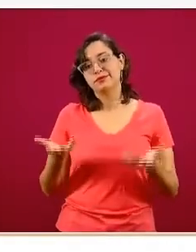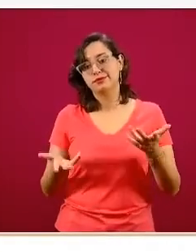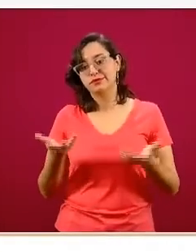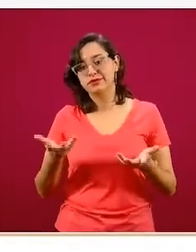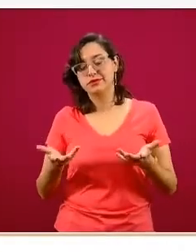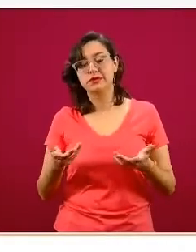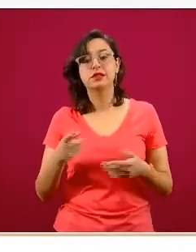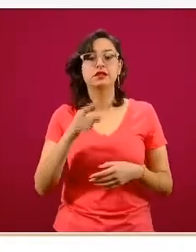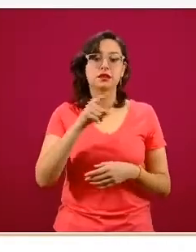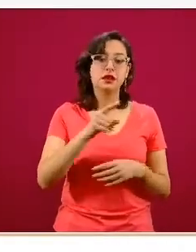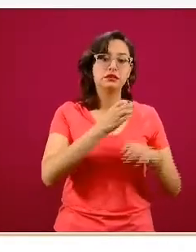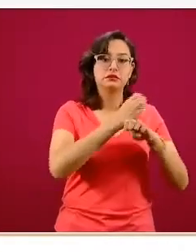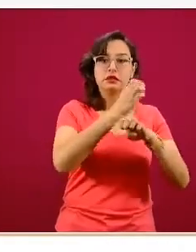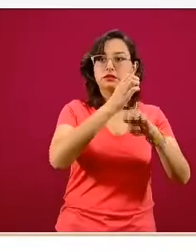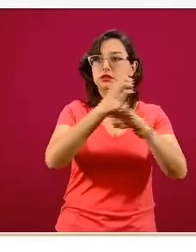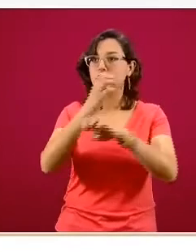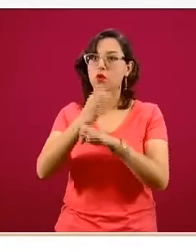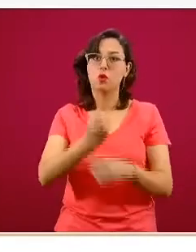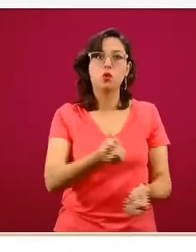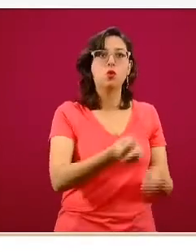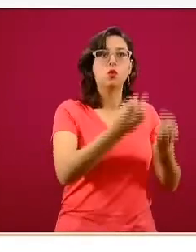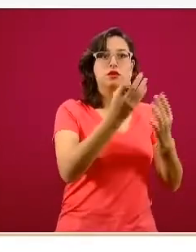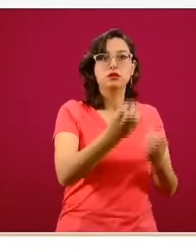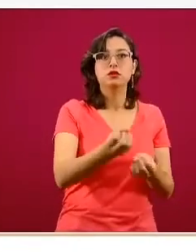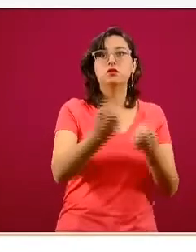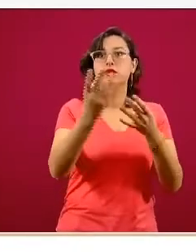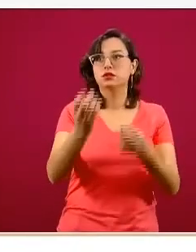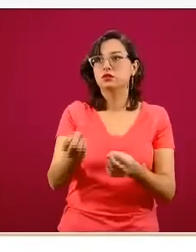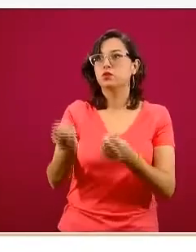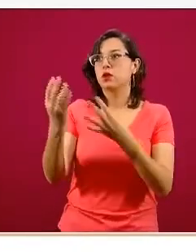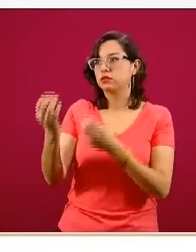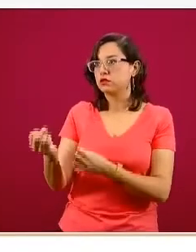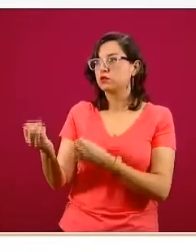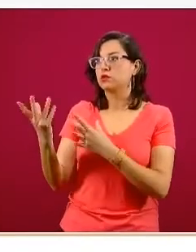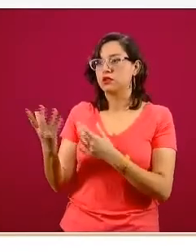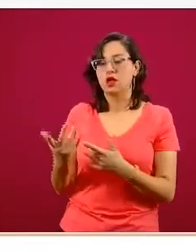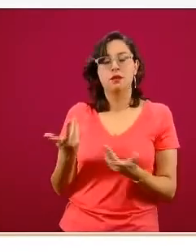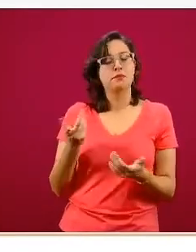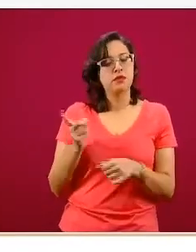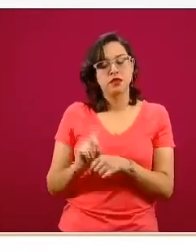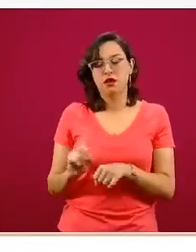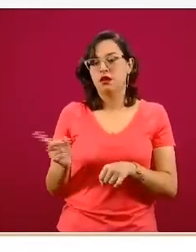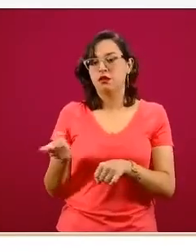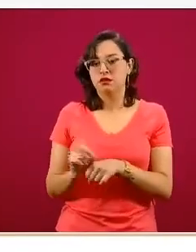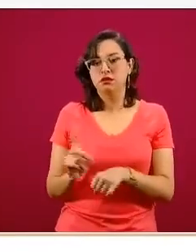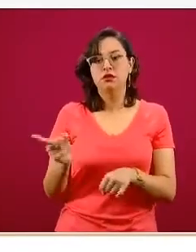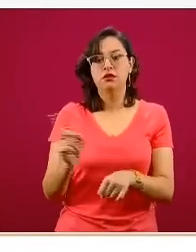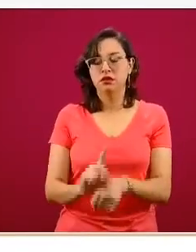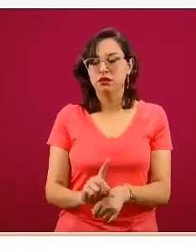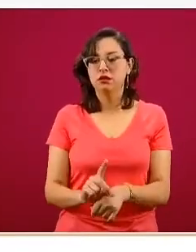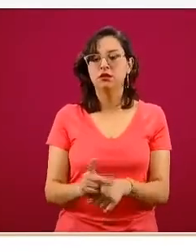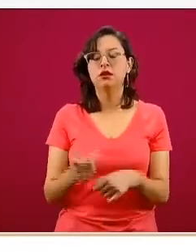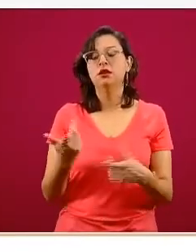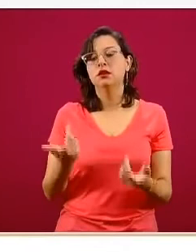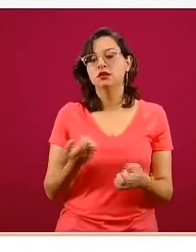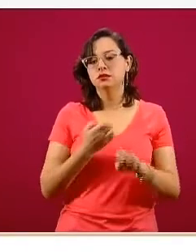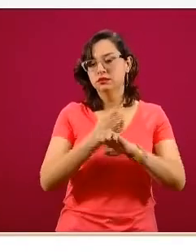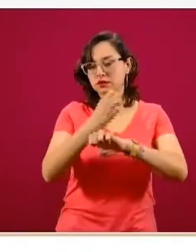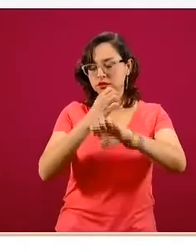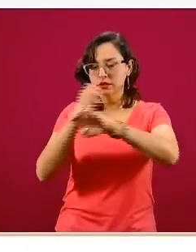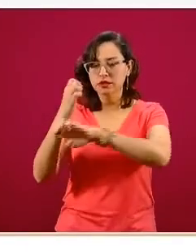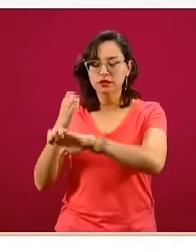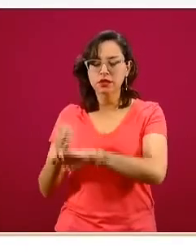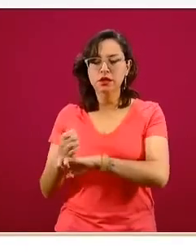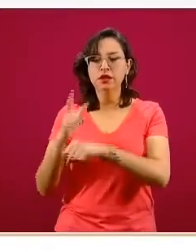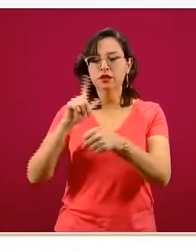poblacional que hay en cada una de las entidades federativas. Igualmente, lo hemos dicho noche con noche, las entidades federativas que